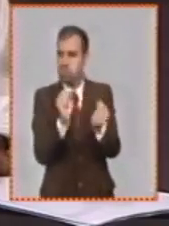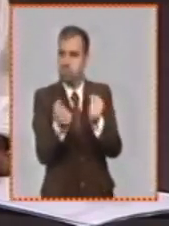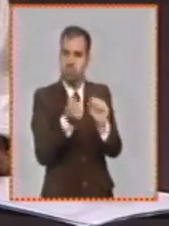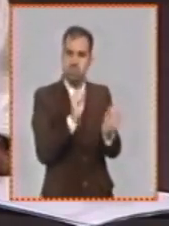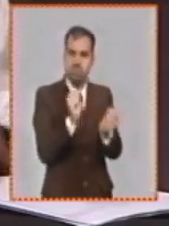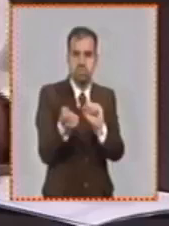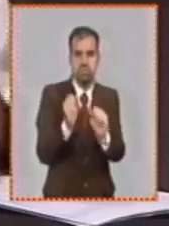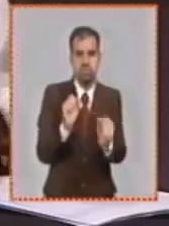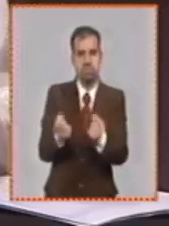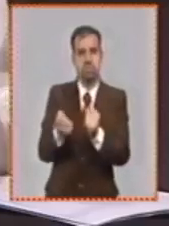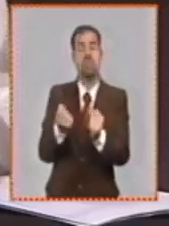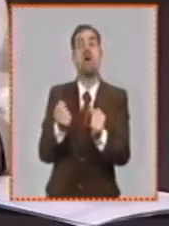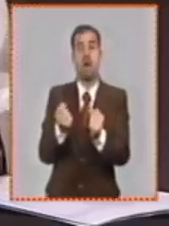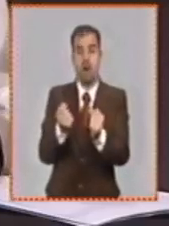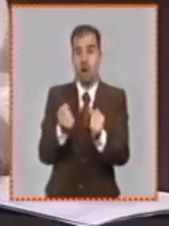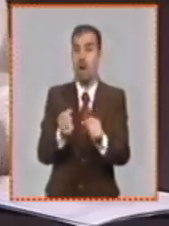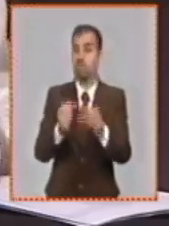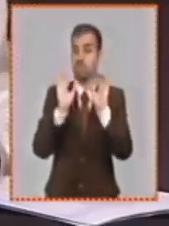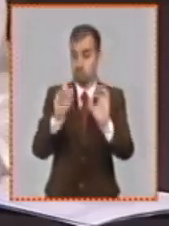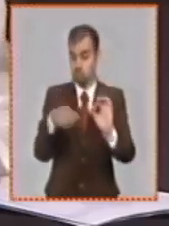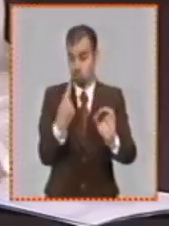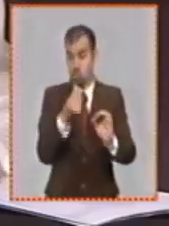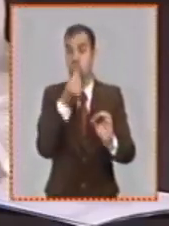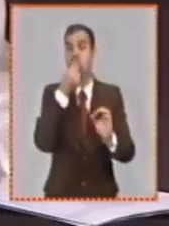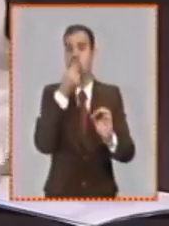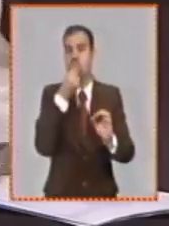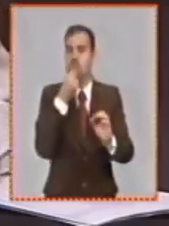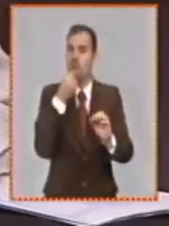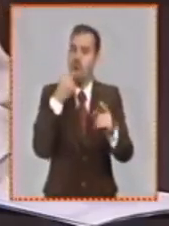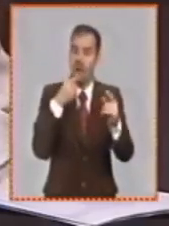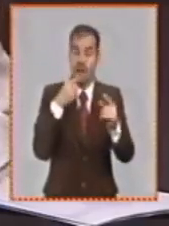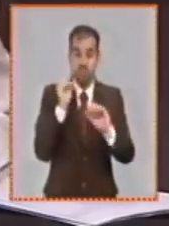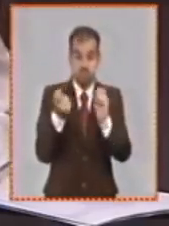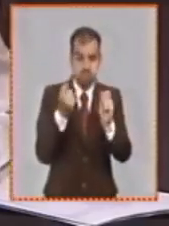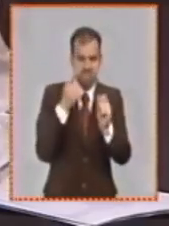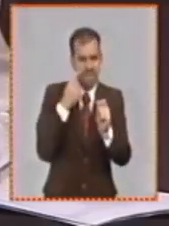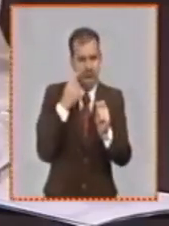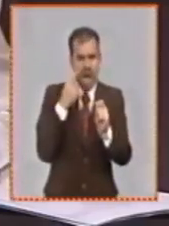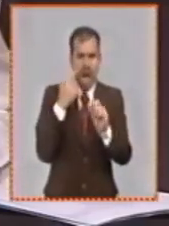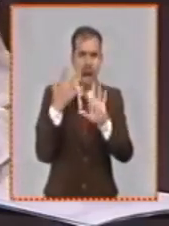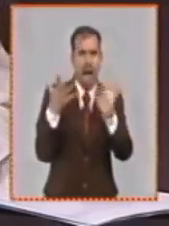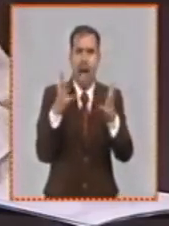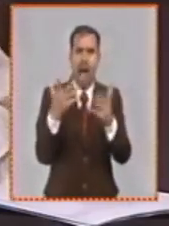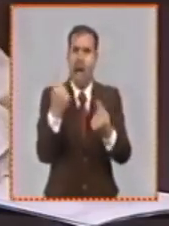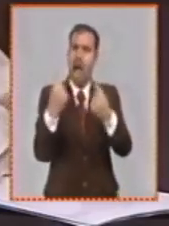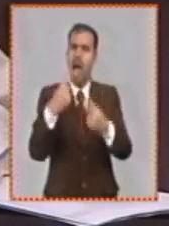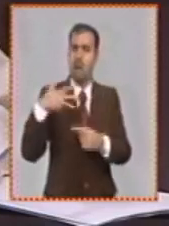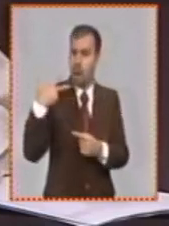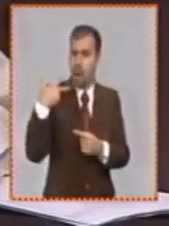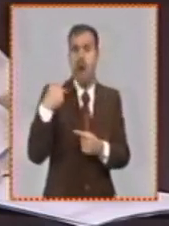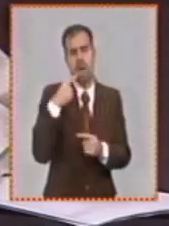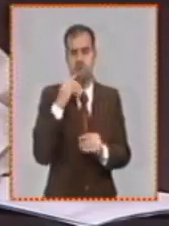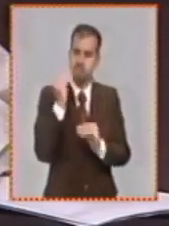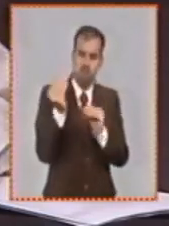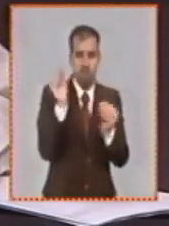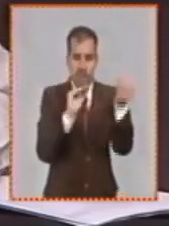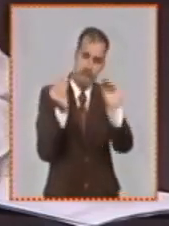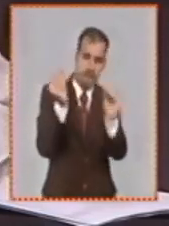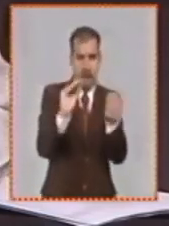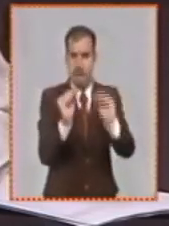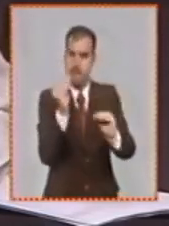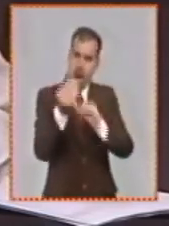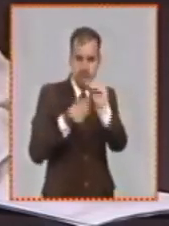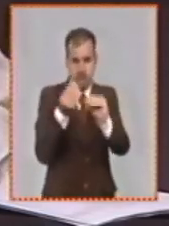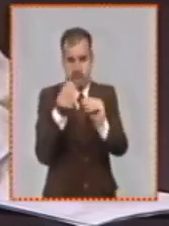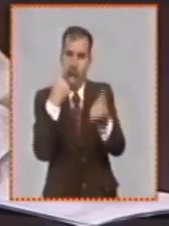ha permitido que se establezcan que podamos establecer algunas adecuaciones ciertamente ha habido incongruencias en la aprobación de algún